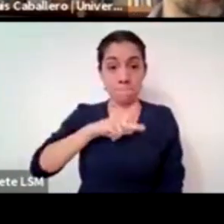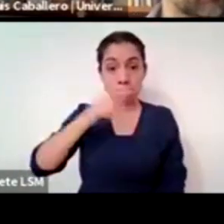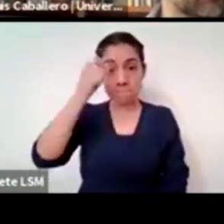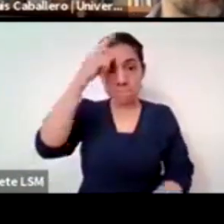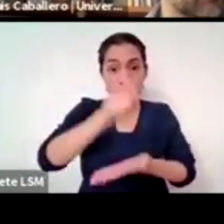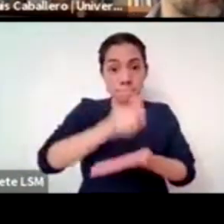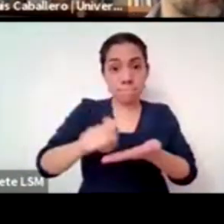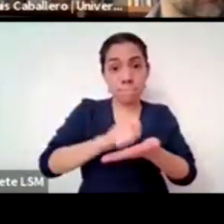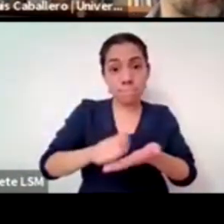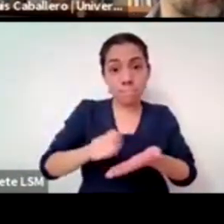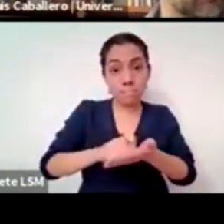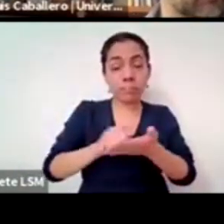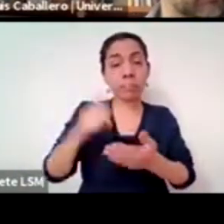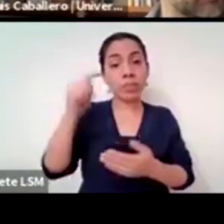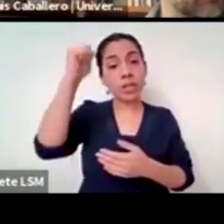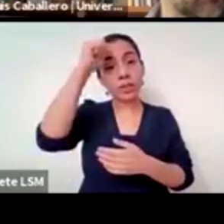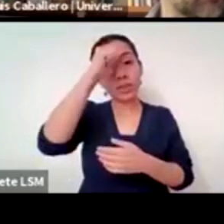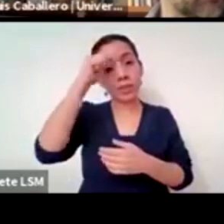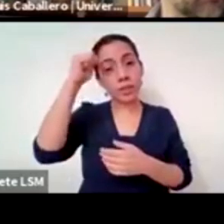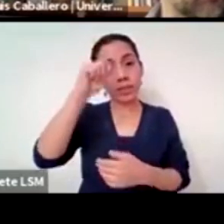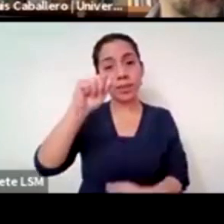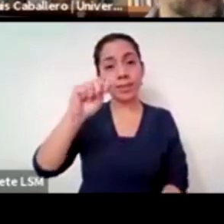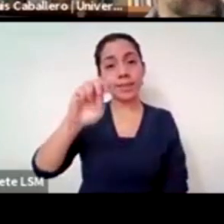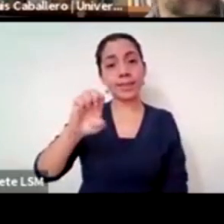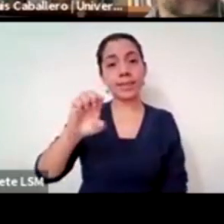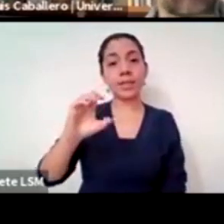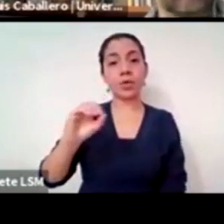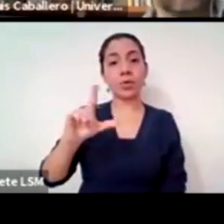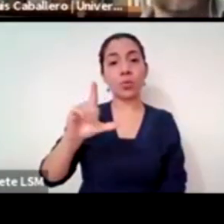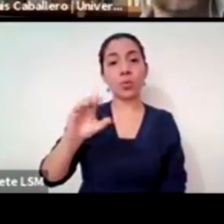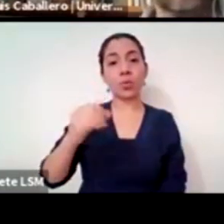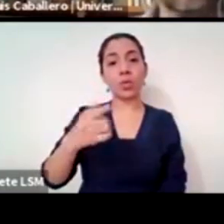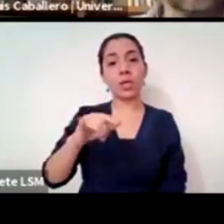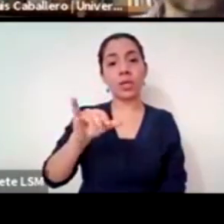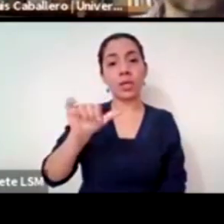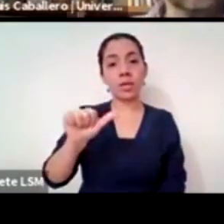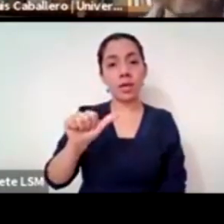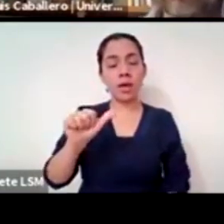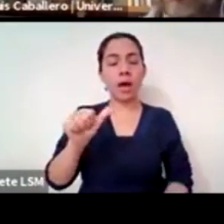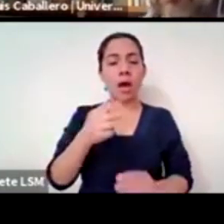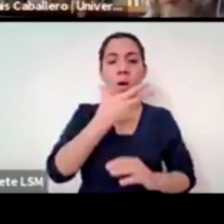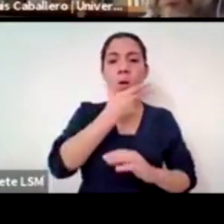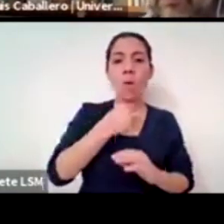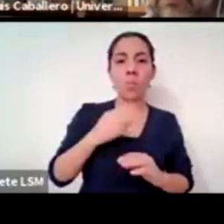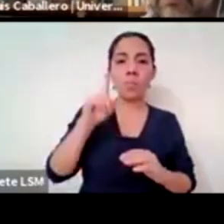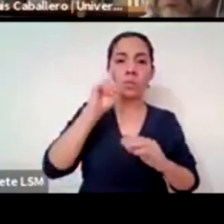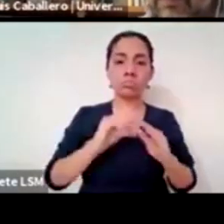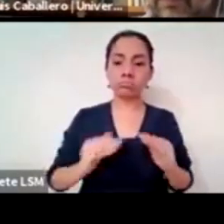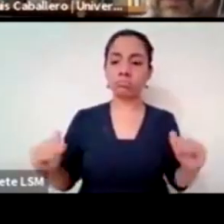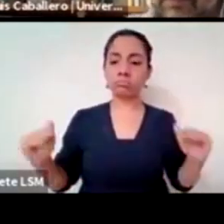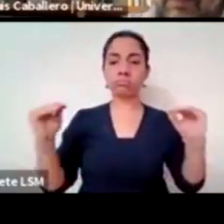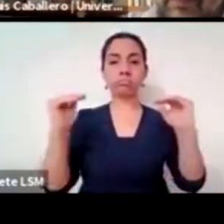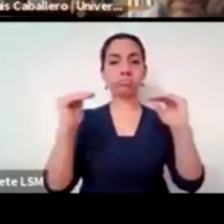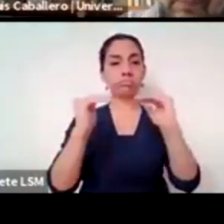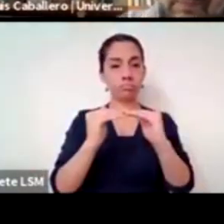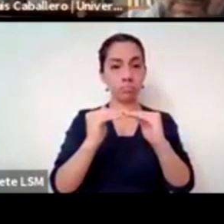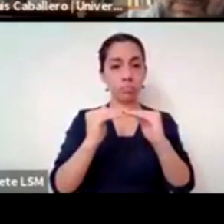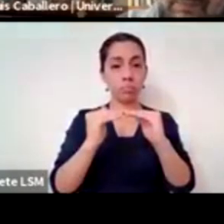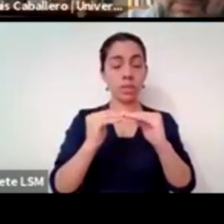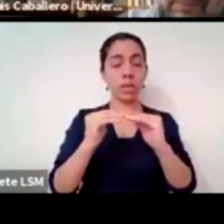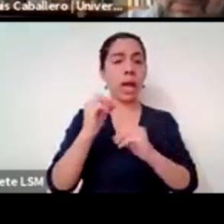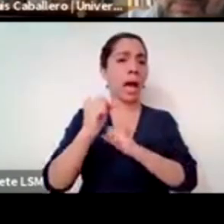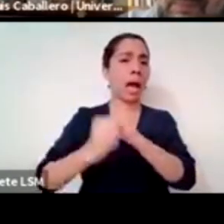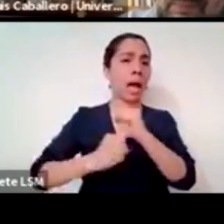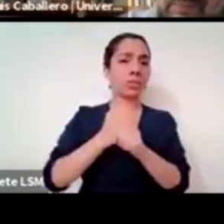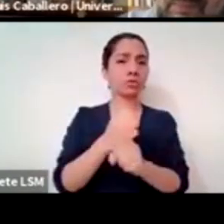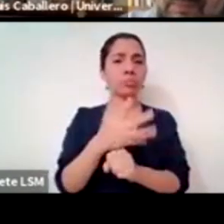a partir de ya avanzados los 50 en una conversión claramente que me caí de